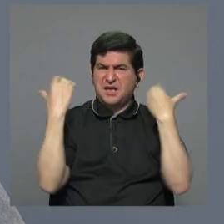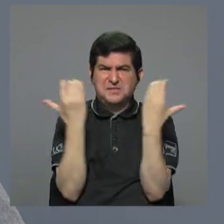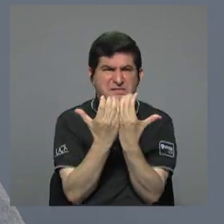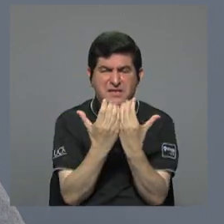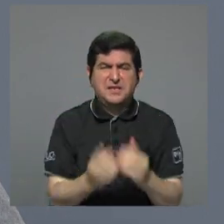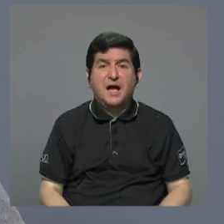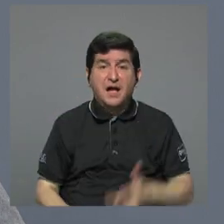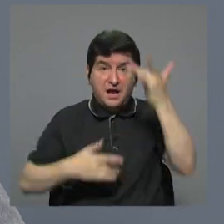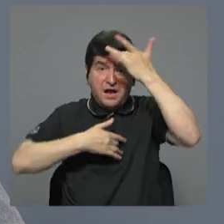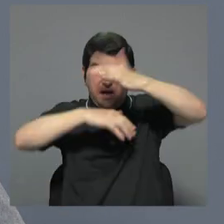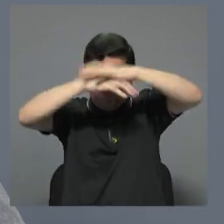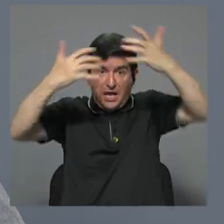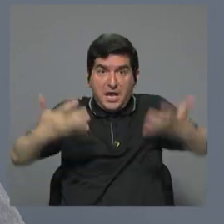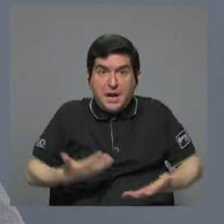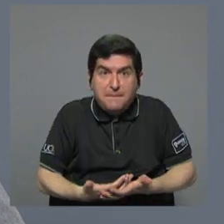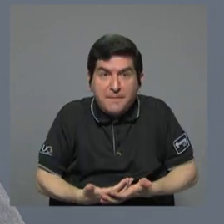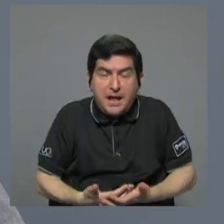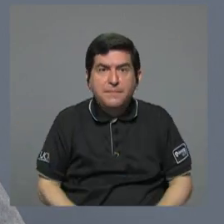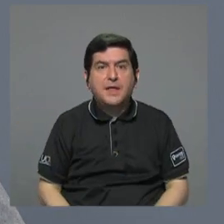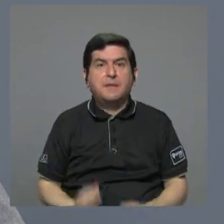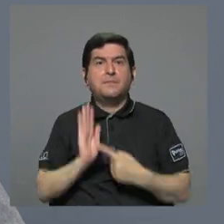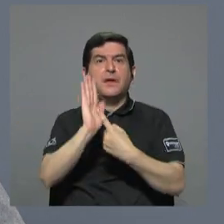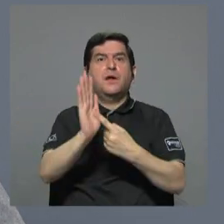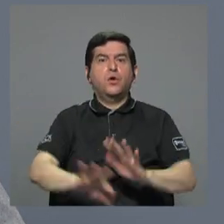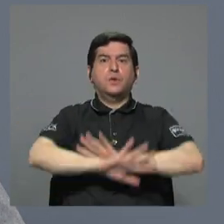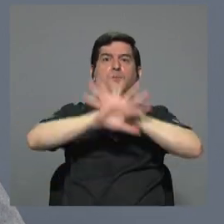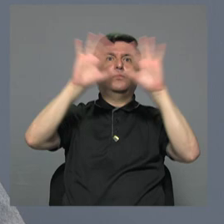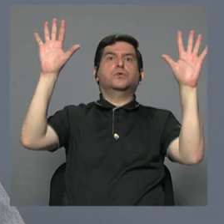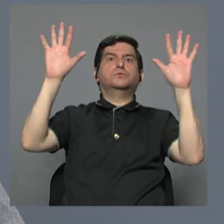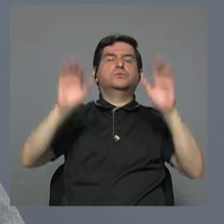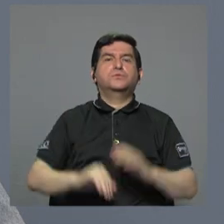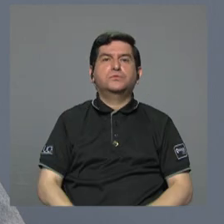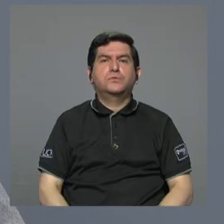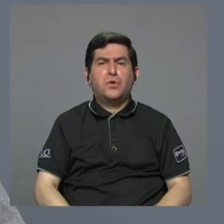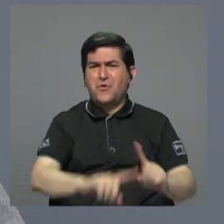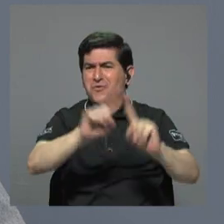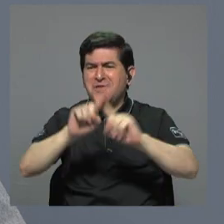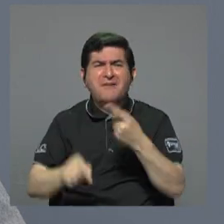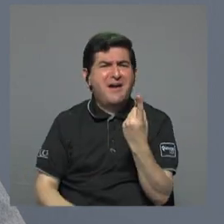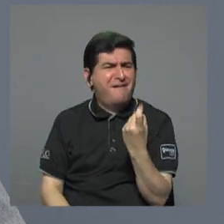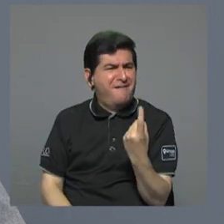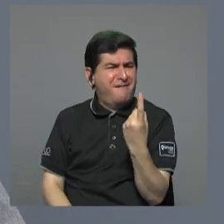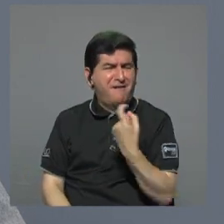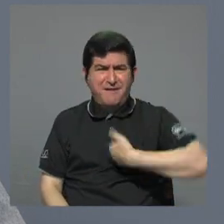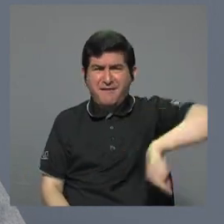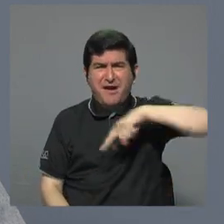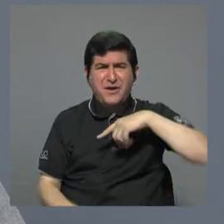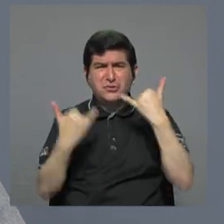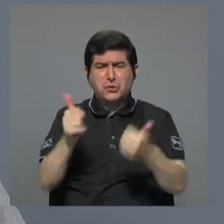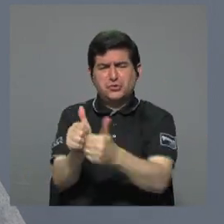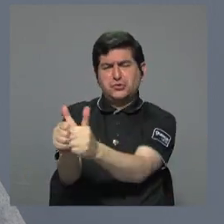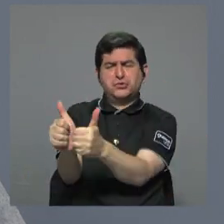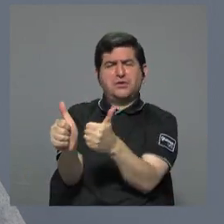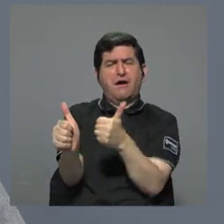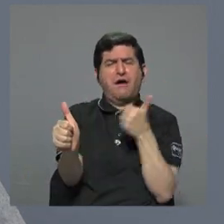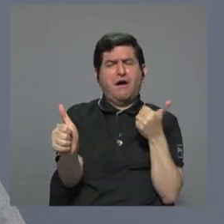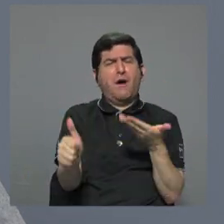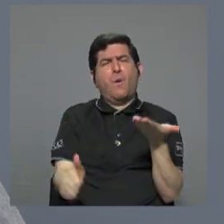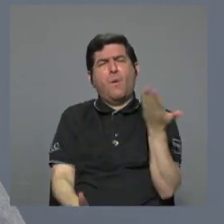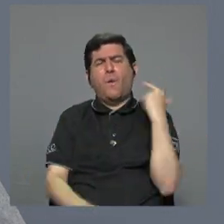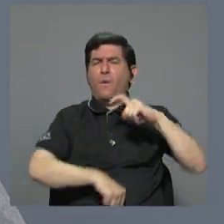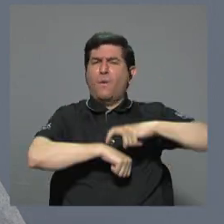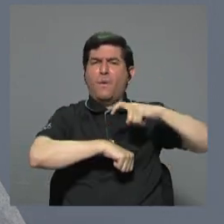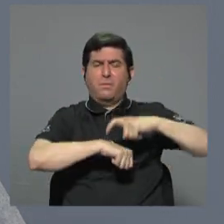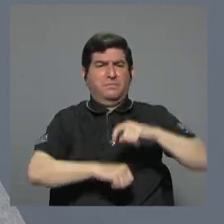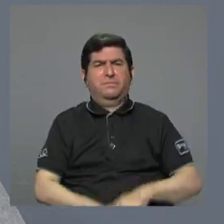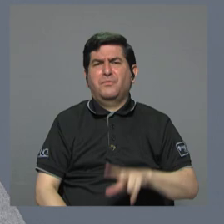la pandemia nos puso al desnudo, al desnudo de muchas falencias que nosotros veníamos arrastrando desde atrás, de